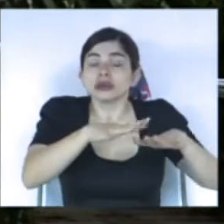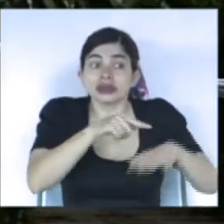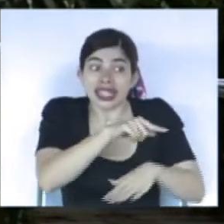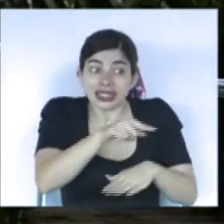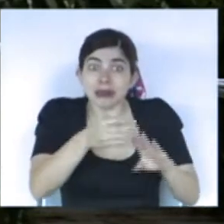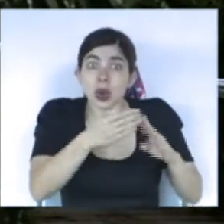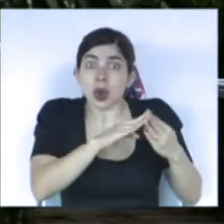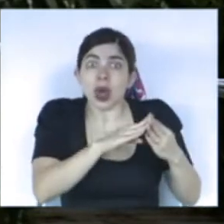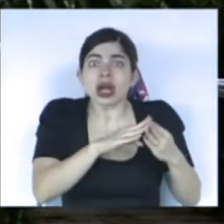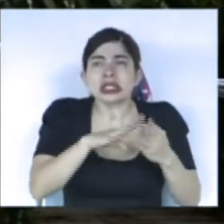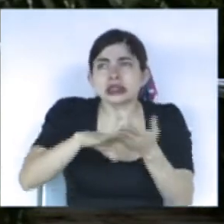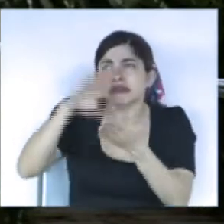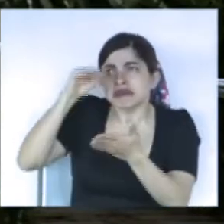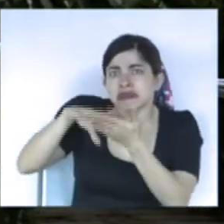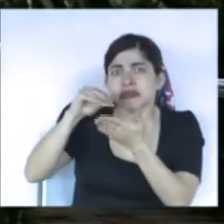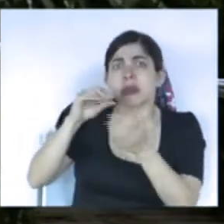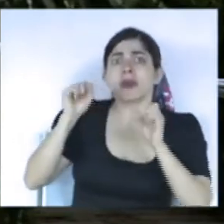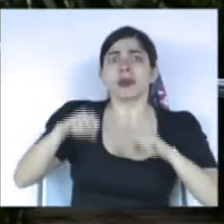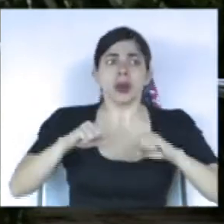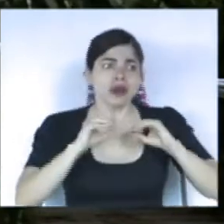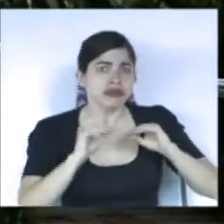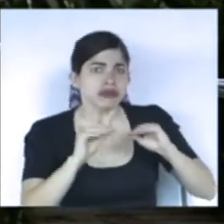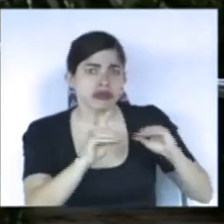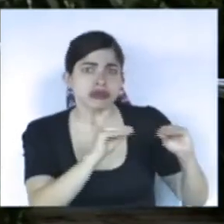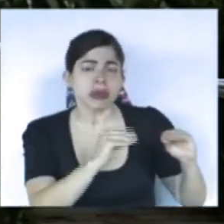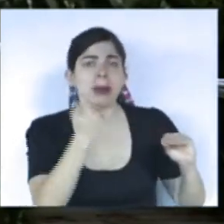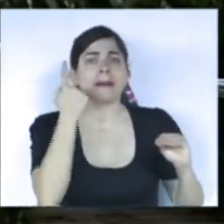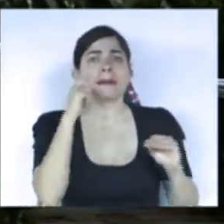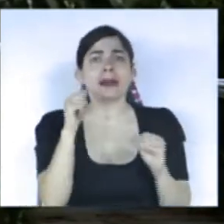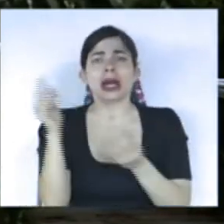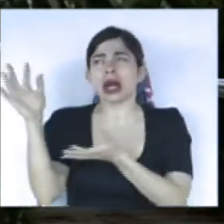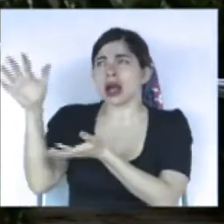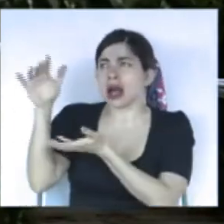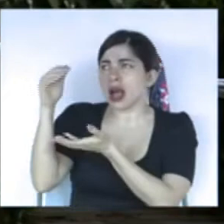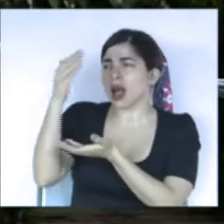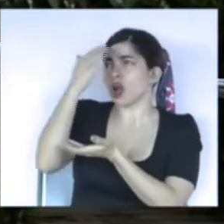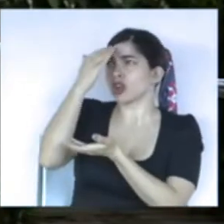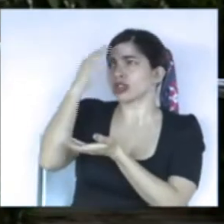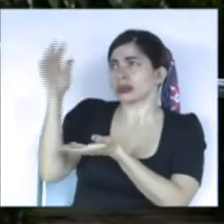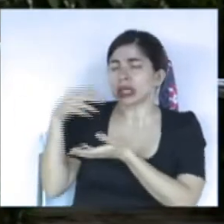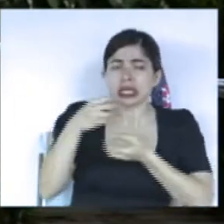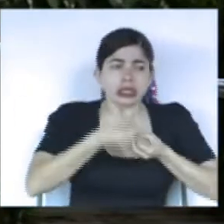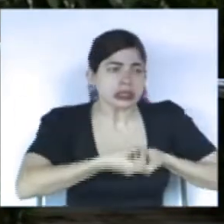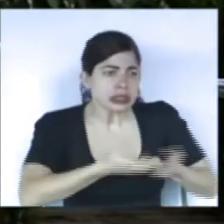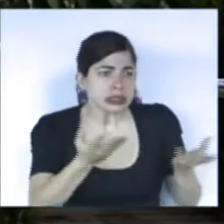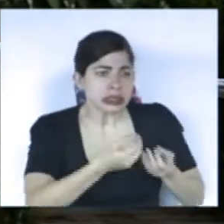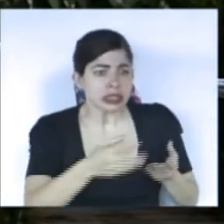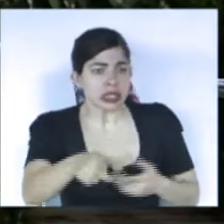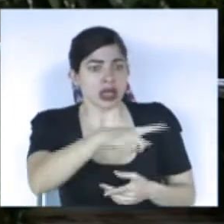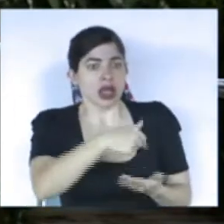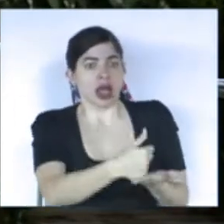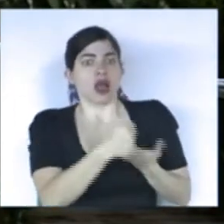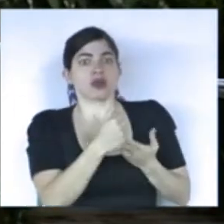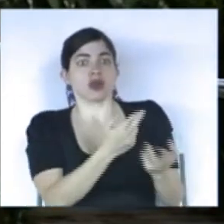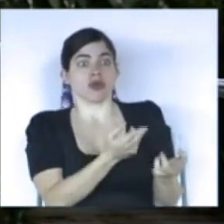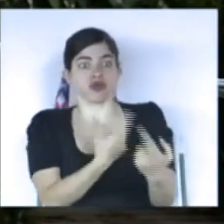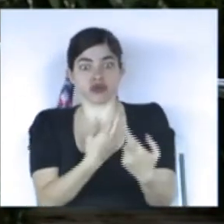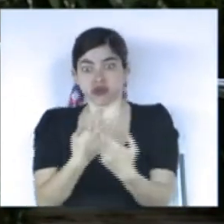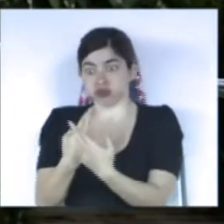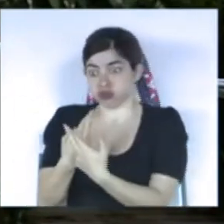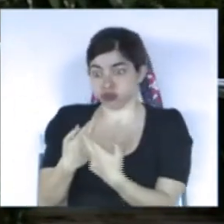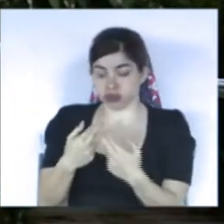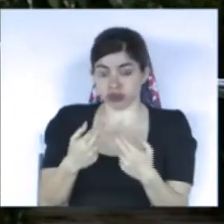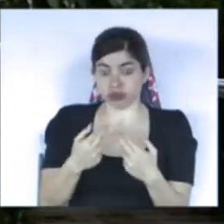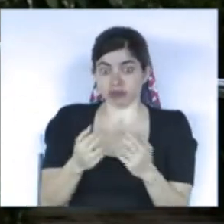aprender, para enseñar, para transmitir ese conocimiento y esa capacidad de respuesta nos ha permitido